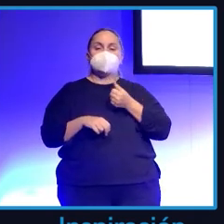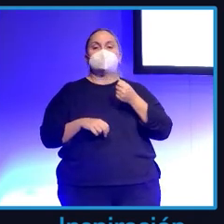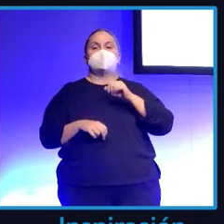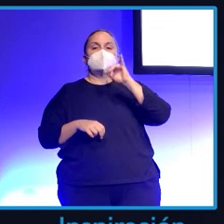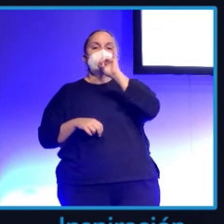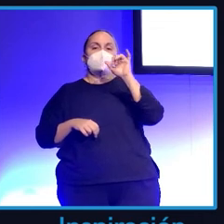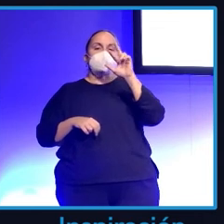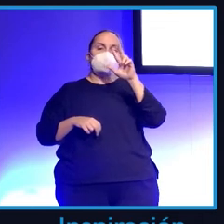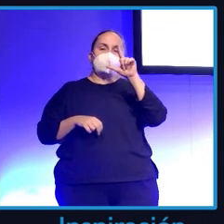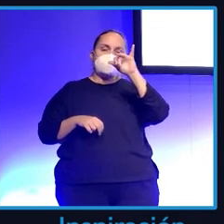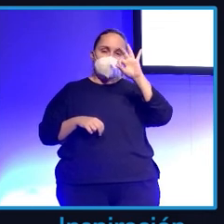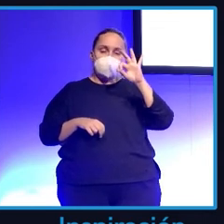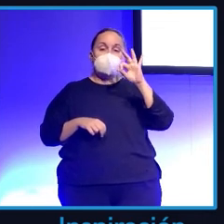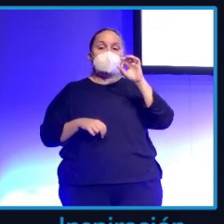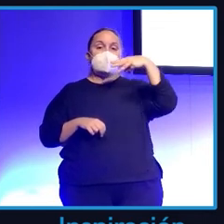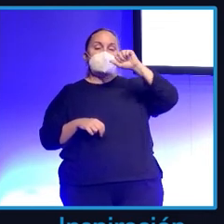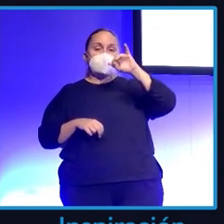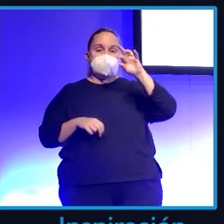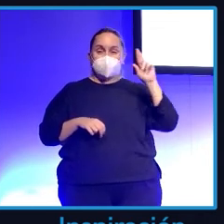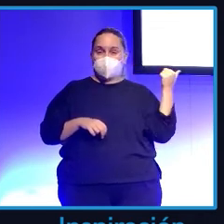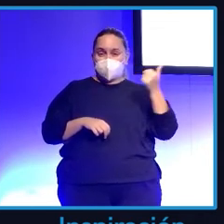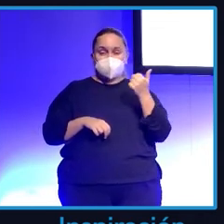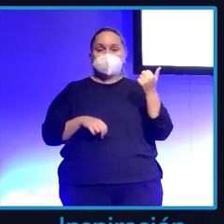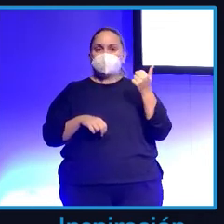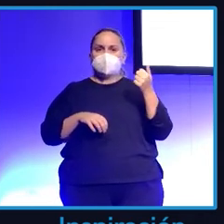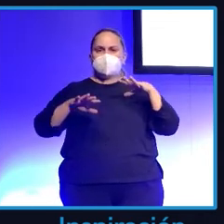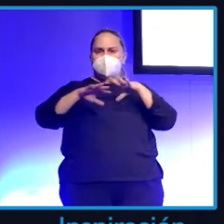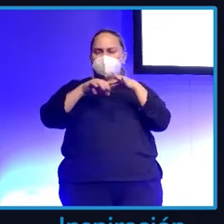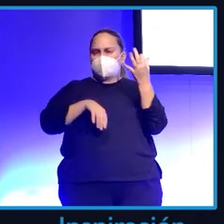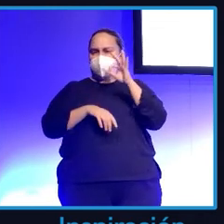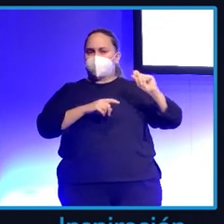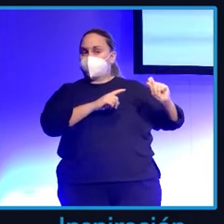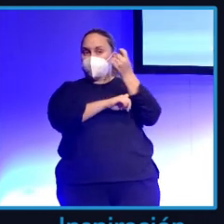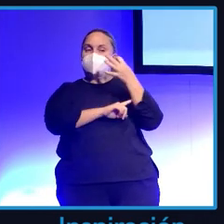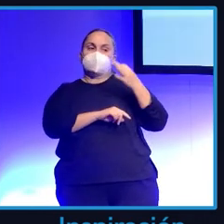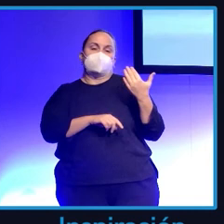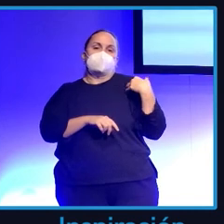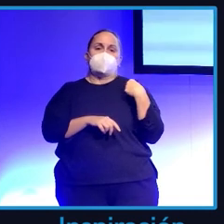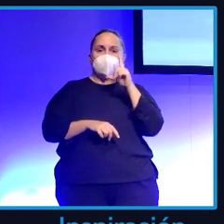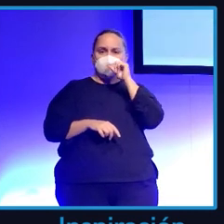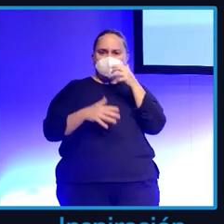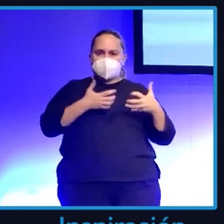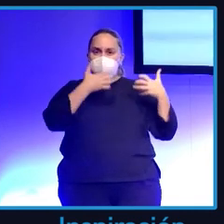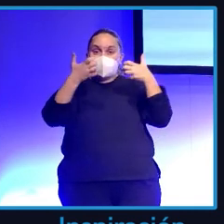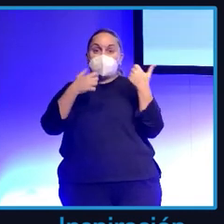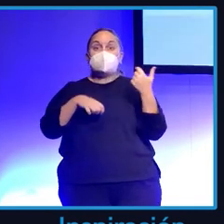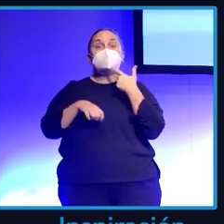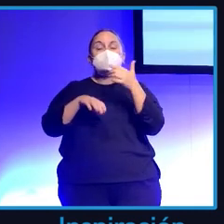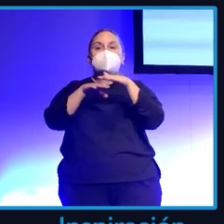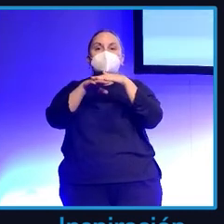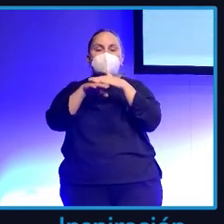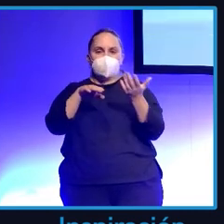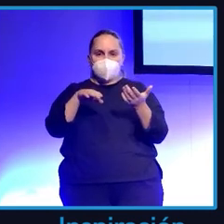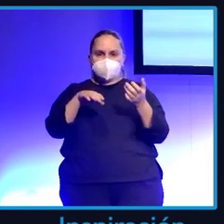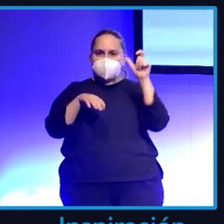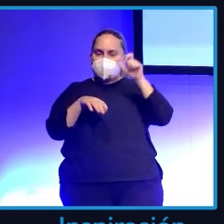No tiene tiempo para... Es un pionero de redes, si os conectáis ahora. Habrá puesto un tuit hace 10 minutos. Incluso pide disculpas. O sea, una